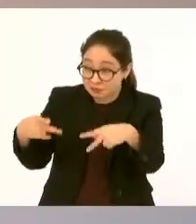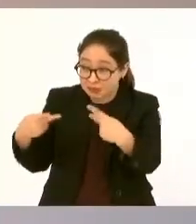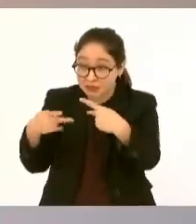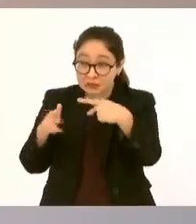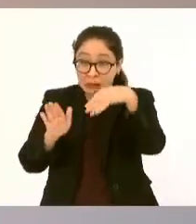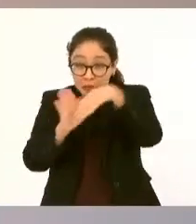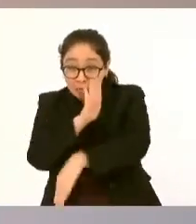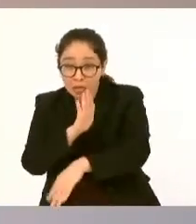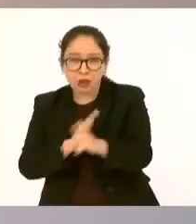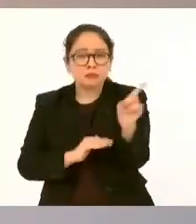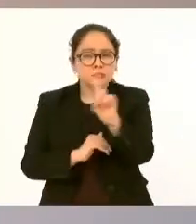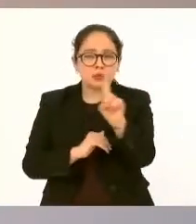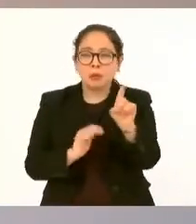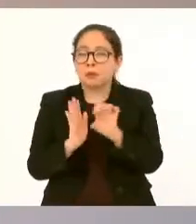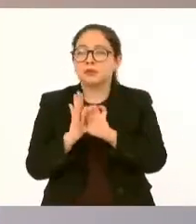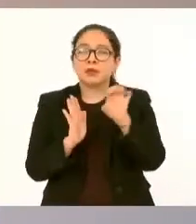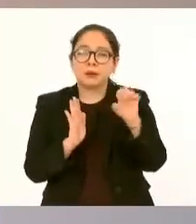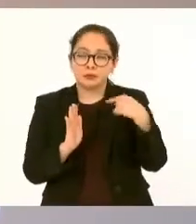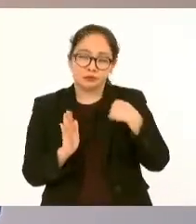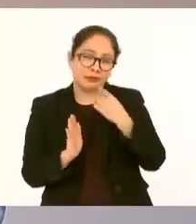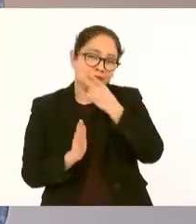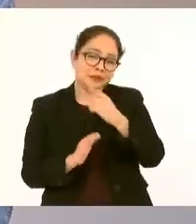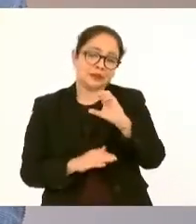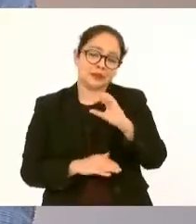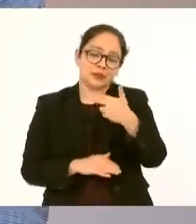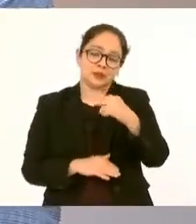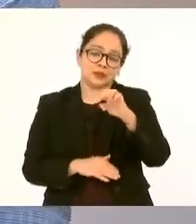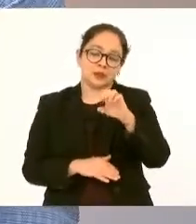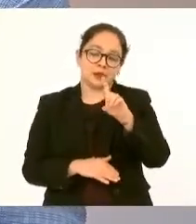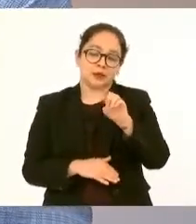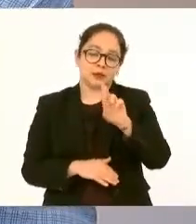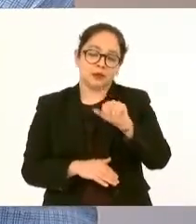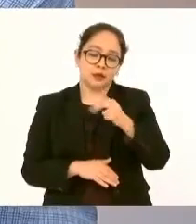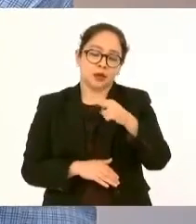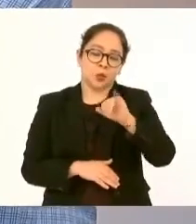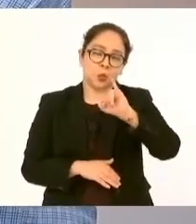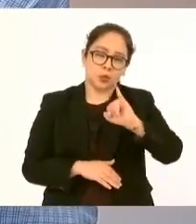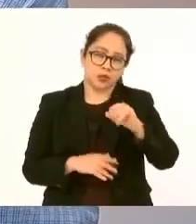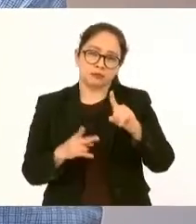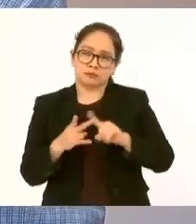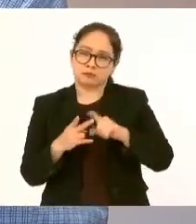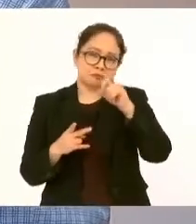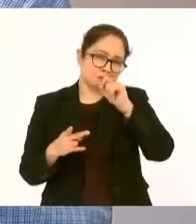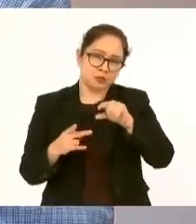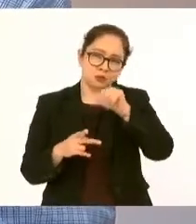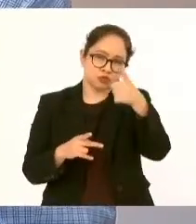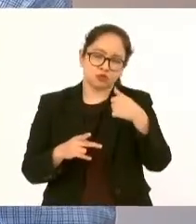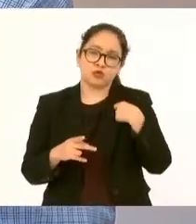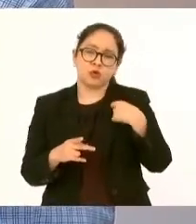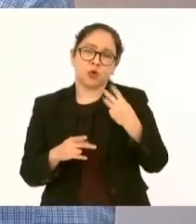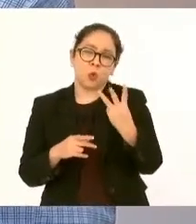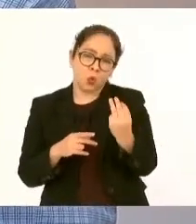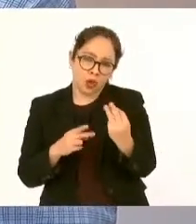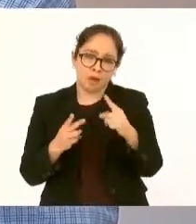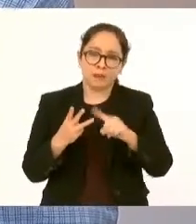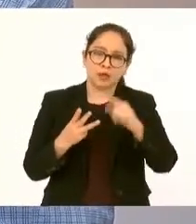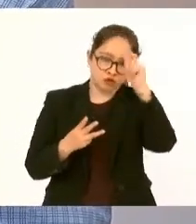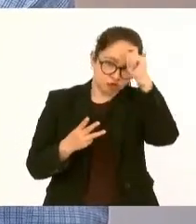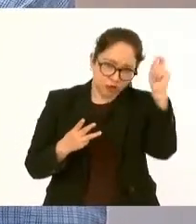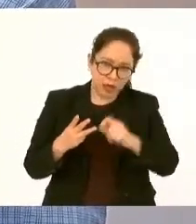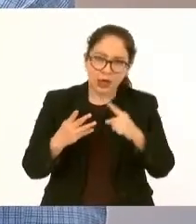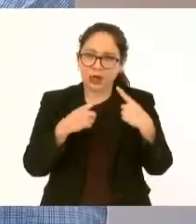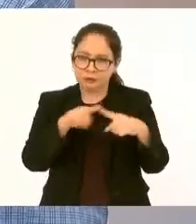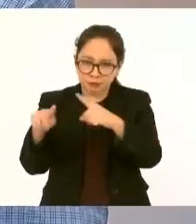Chedraui, pero lo mismo se puede decir de Soriana, de Walmart y también de los